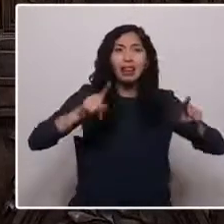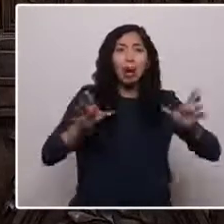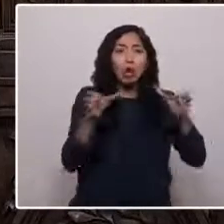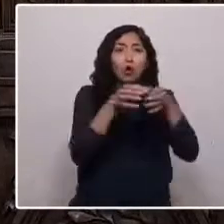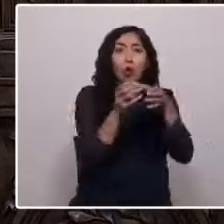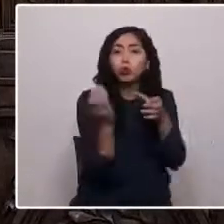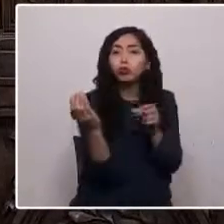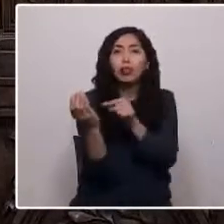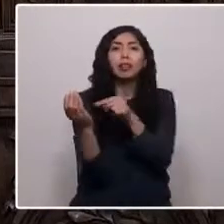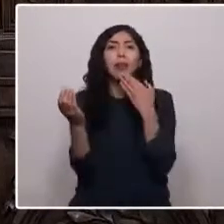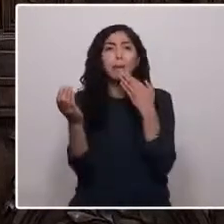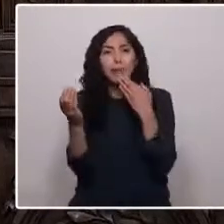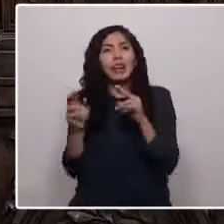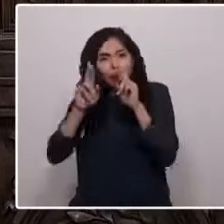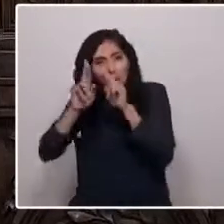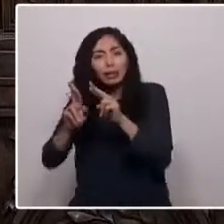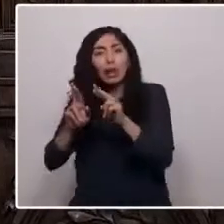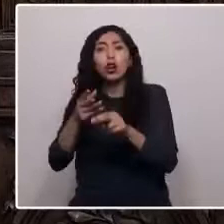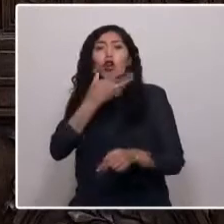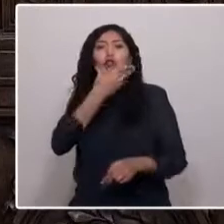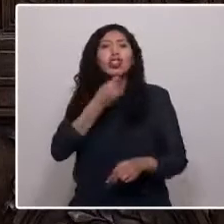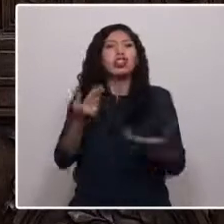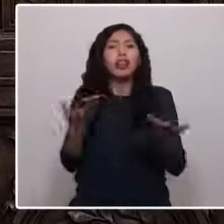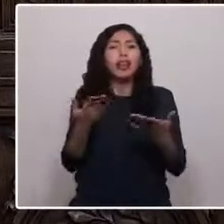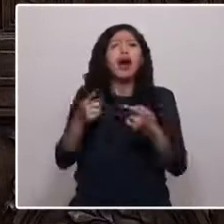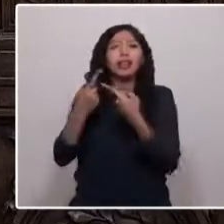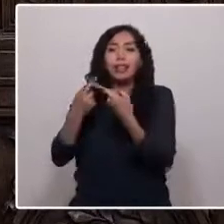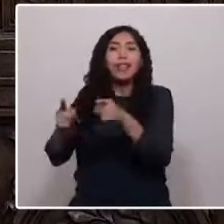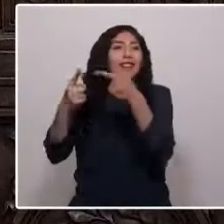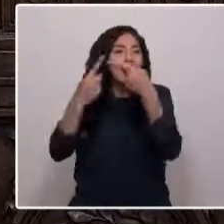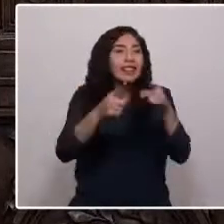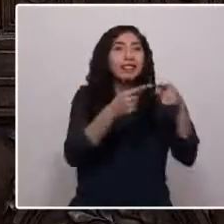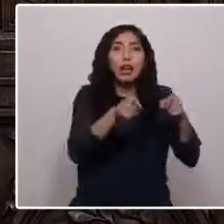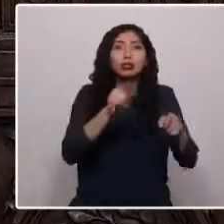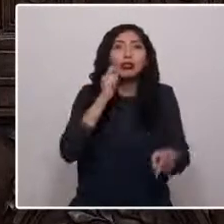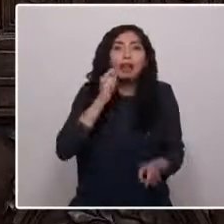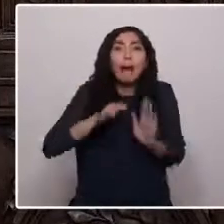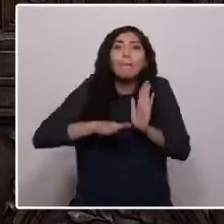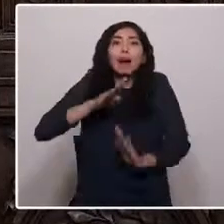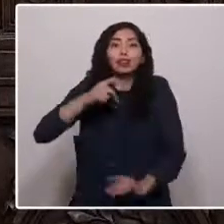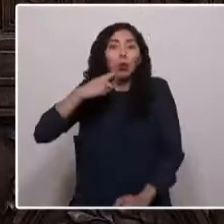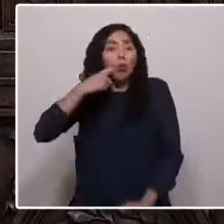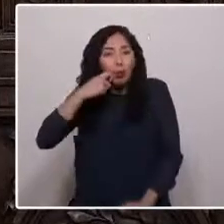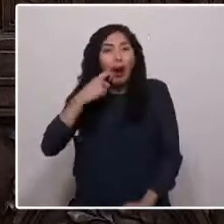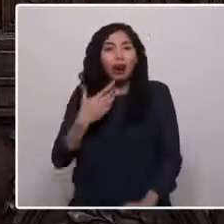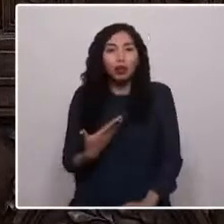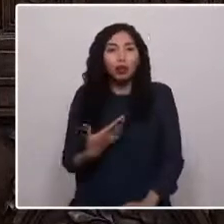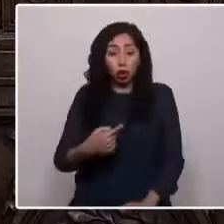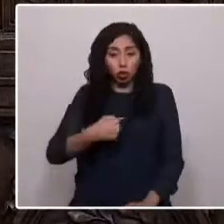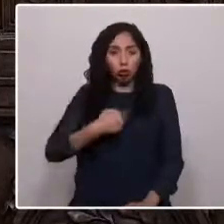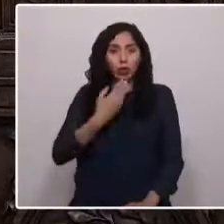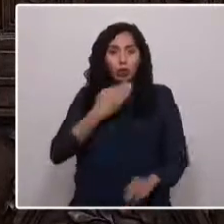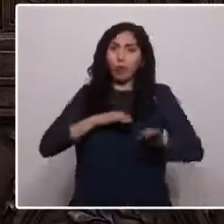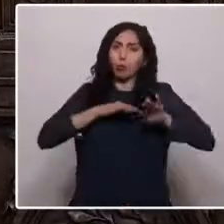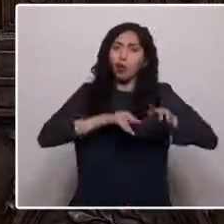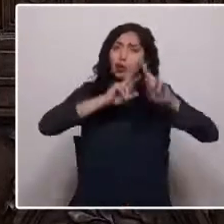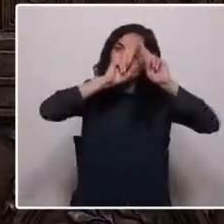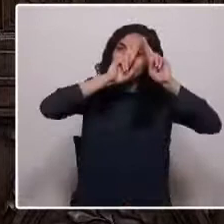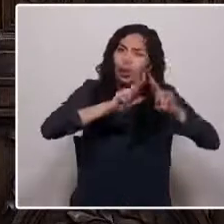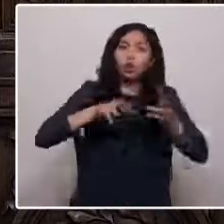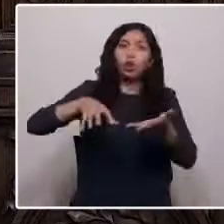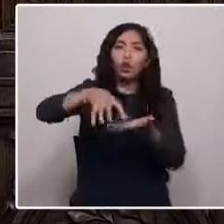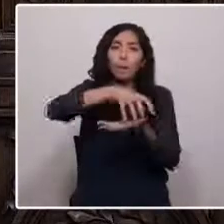lo bello está en las diferencias, en que eso nos hace más humanes. Estoy también por el respeto y valorización de los pueblos